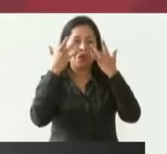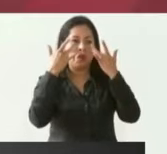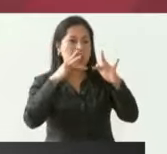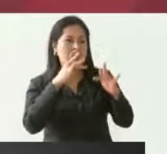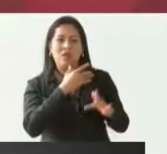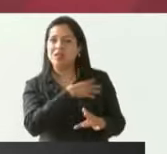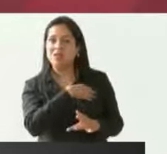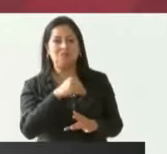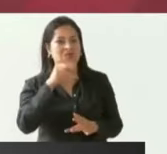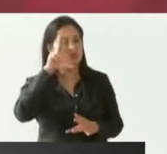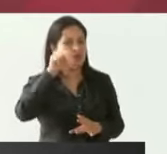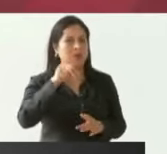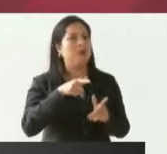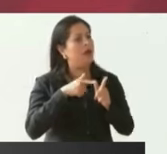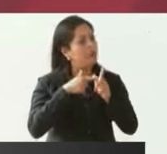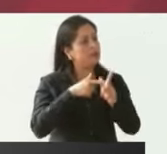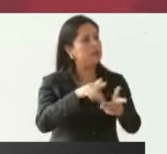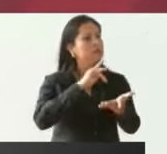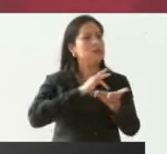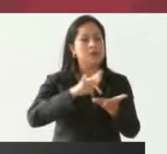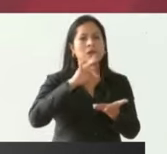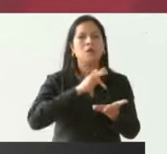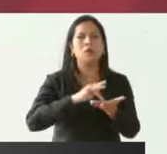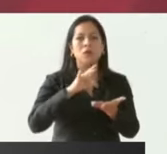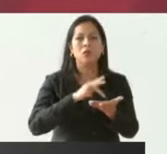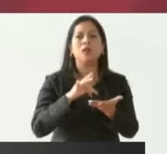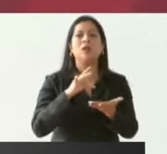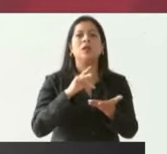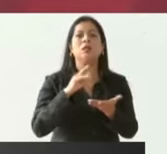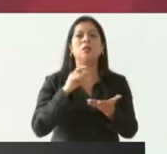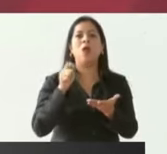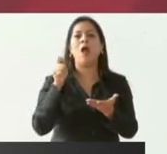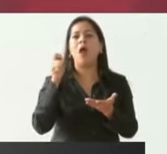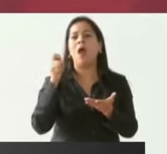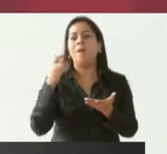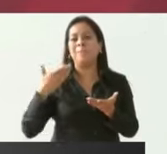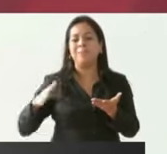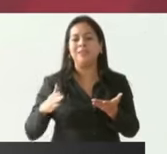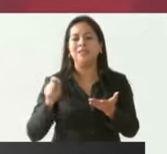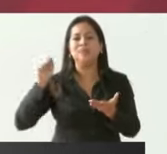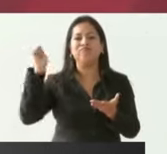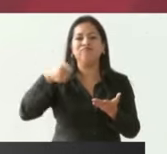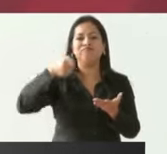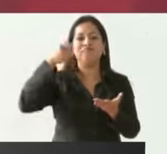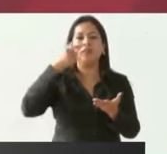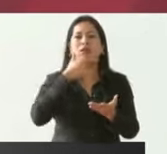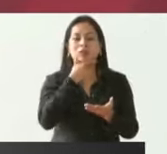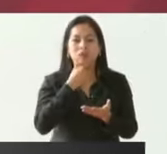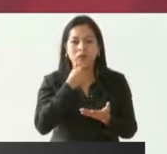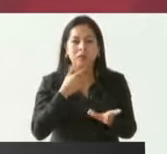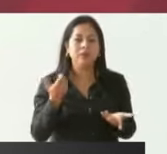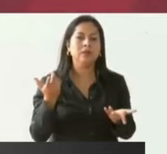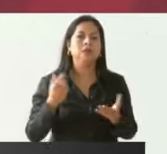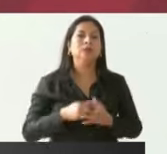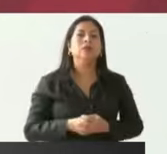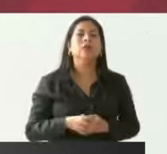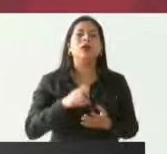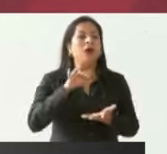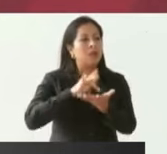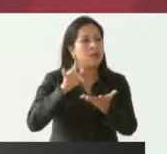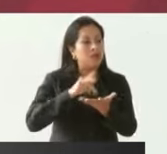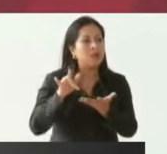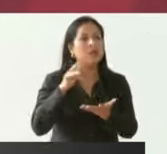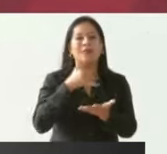vamos a seguir apoyando a pescadores vamos a seguir apoyando a los